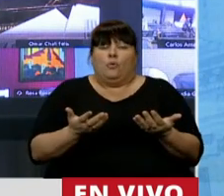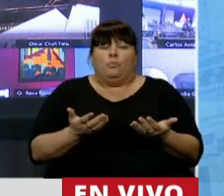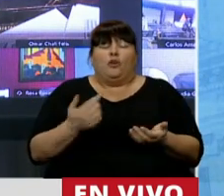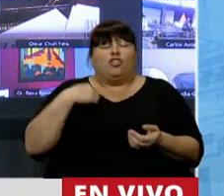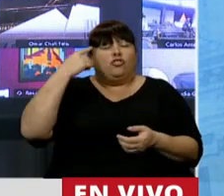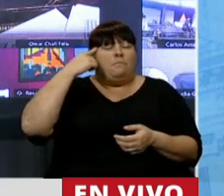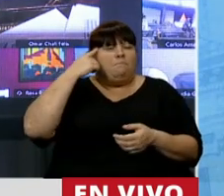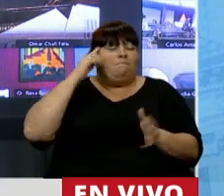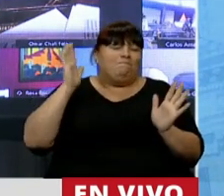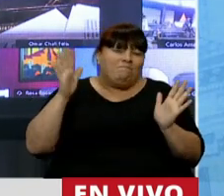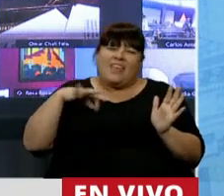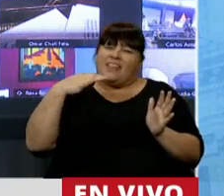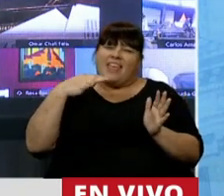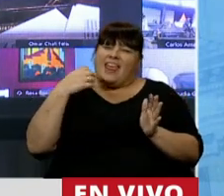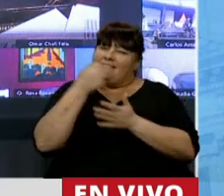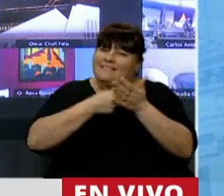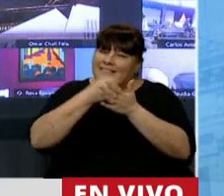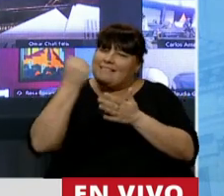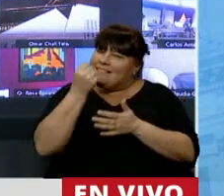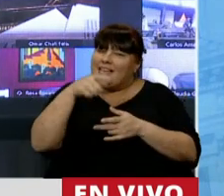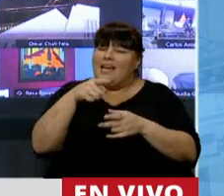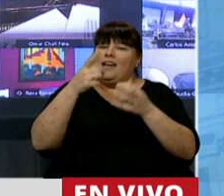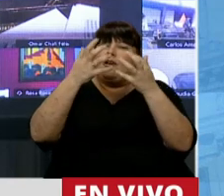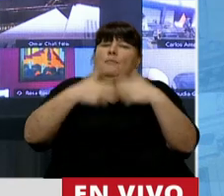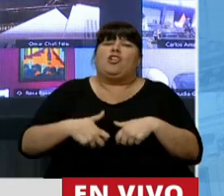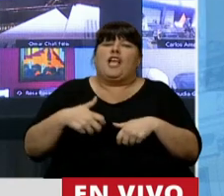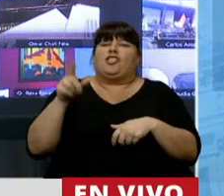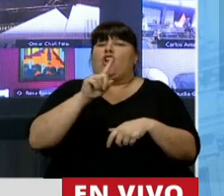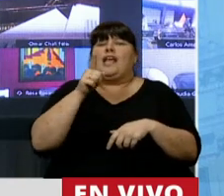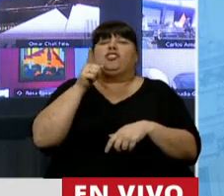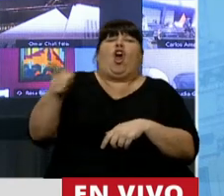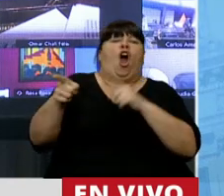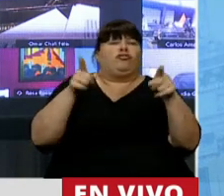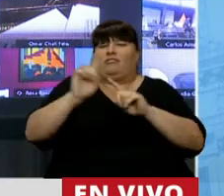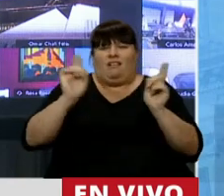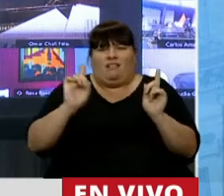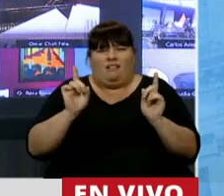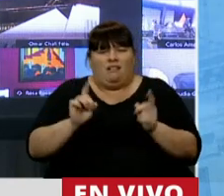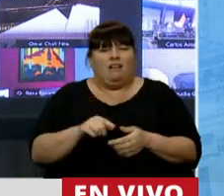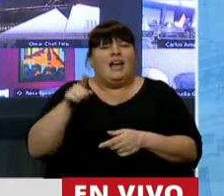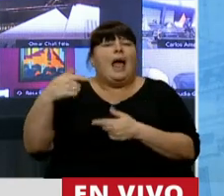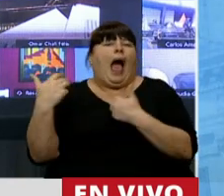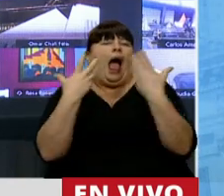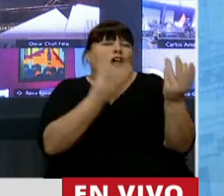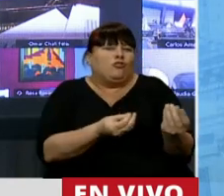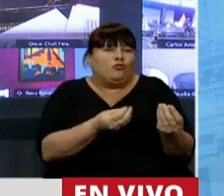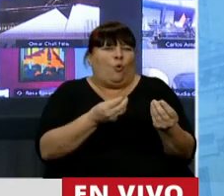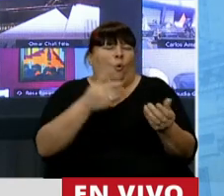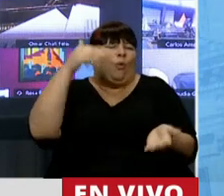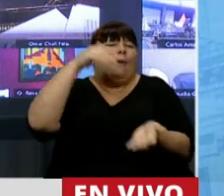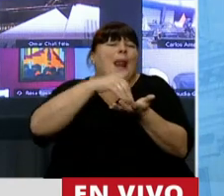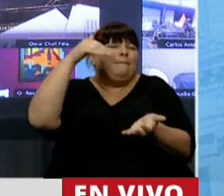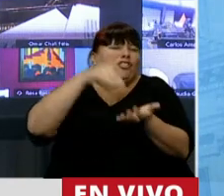creo que hay que insistir que este proyecto no es en contra de nadie. Es a favor de esos